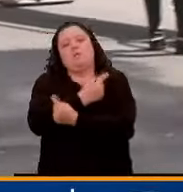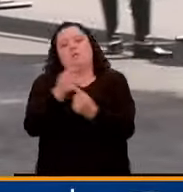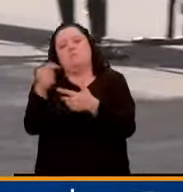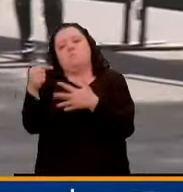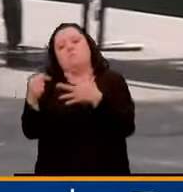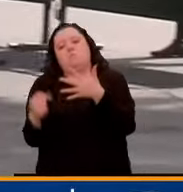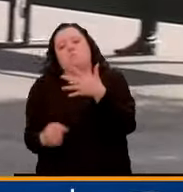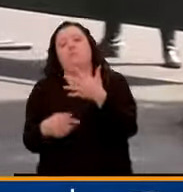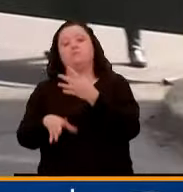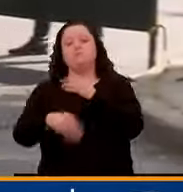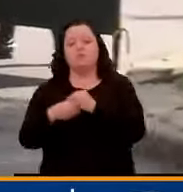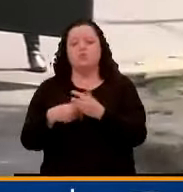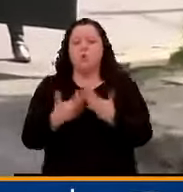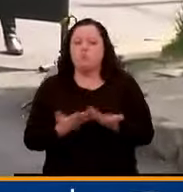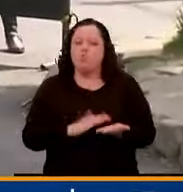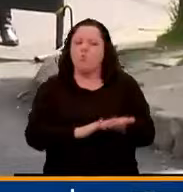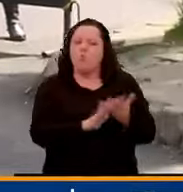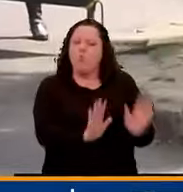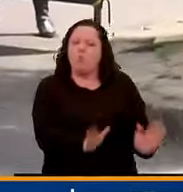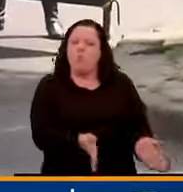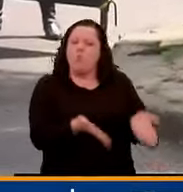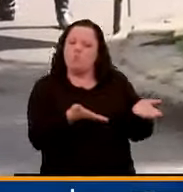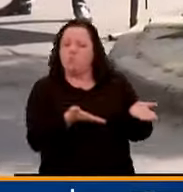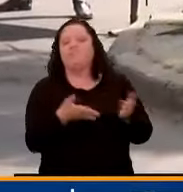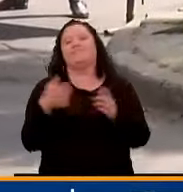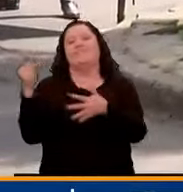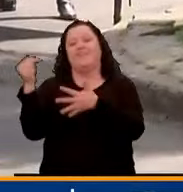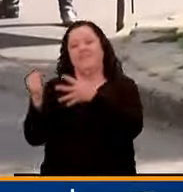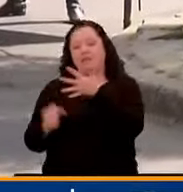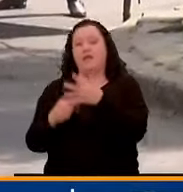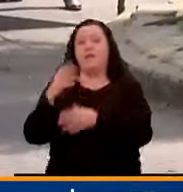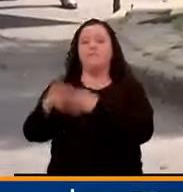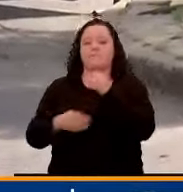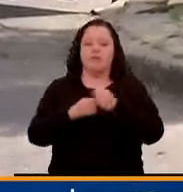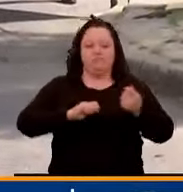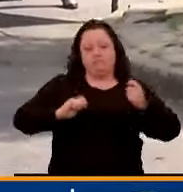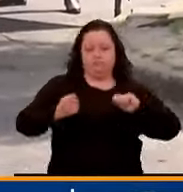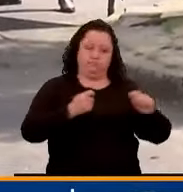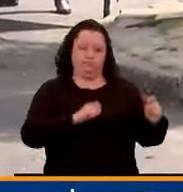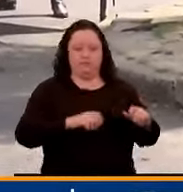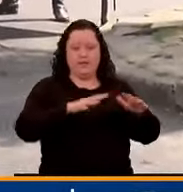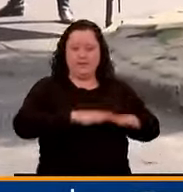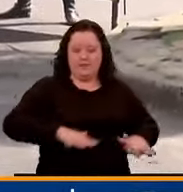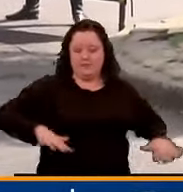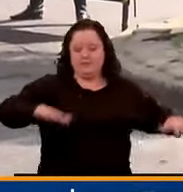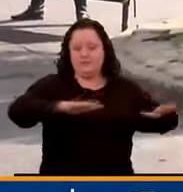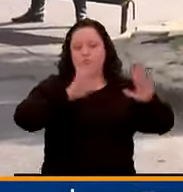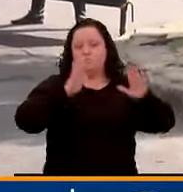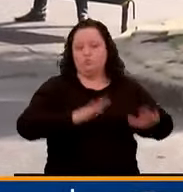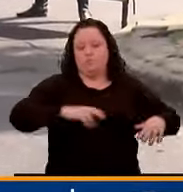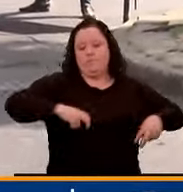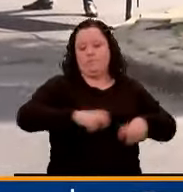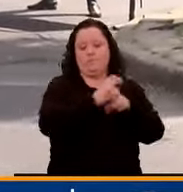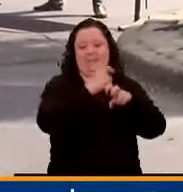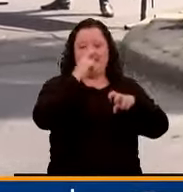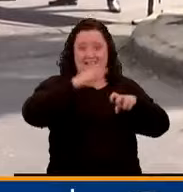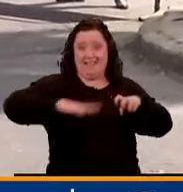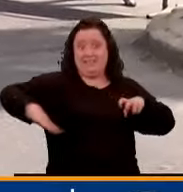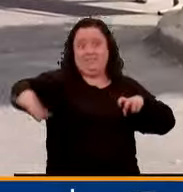y cómo va ser la restauración y nuevamente la reestructuración de este sector del Parque Nacional. Veamos.